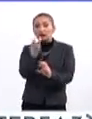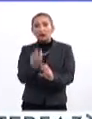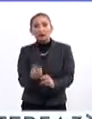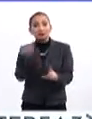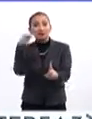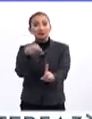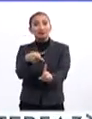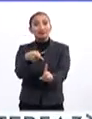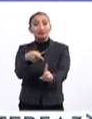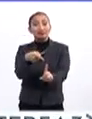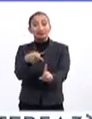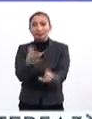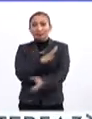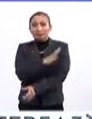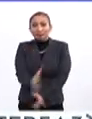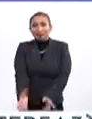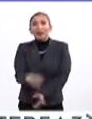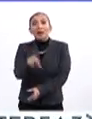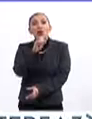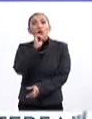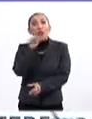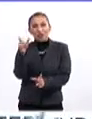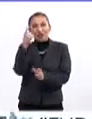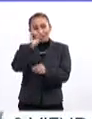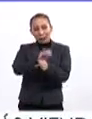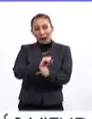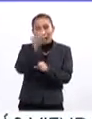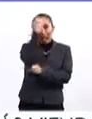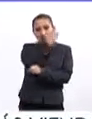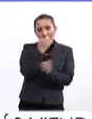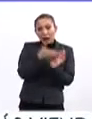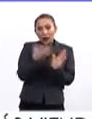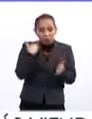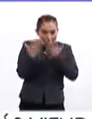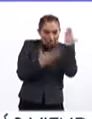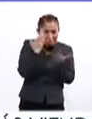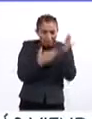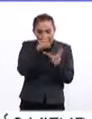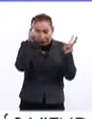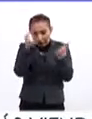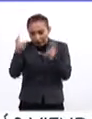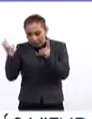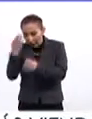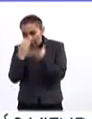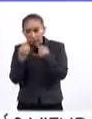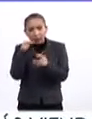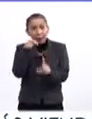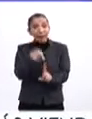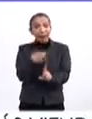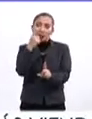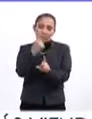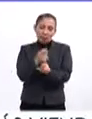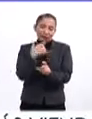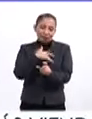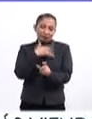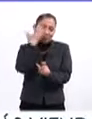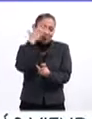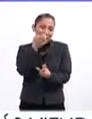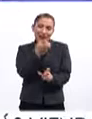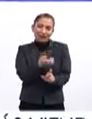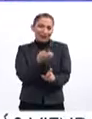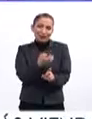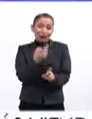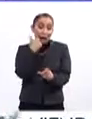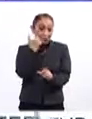el centro en general, pero además cuando hay la semana de exámenes ya no digamos. Entonces, primero hay que ser consciente de esto.